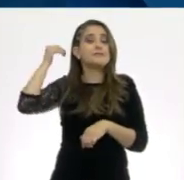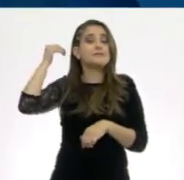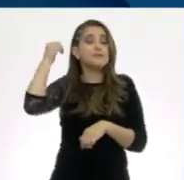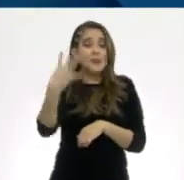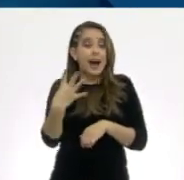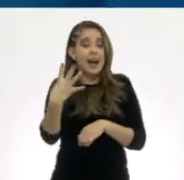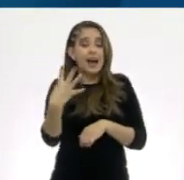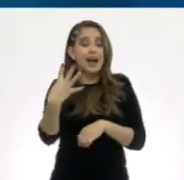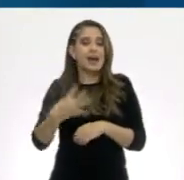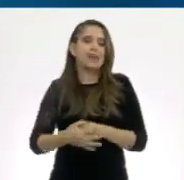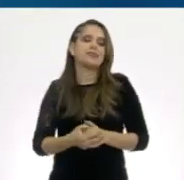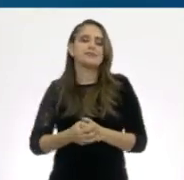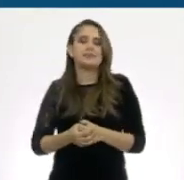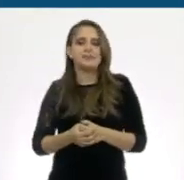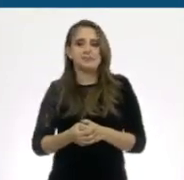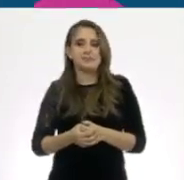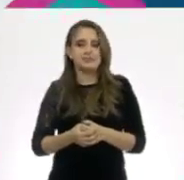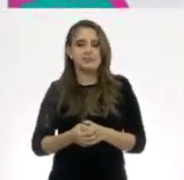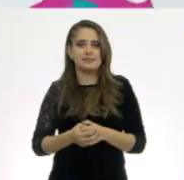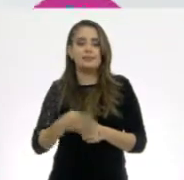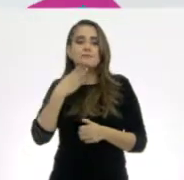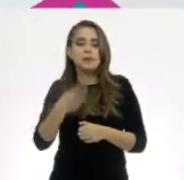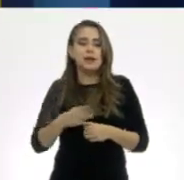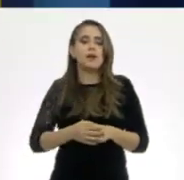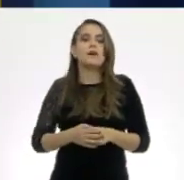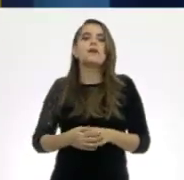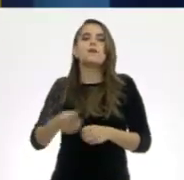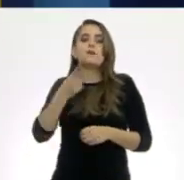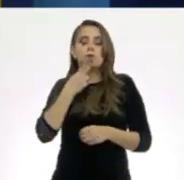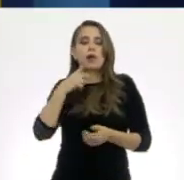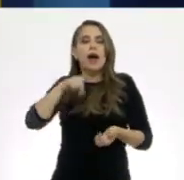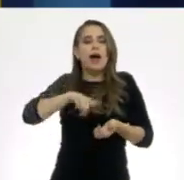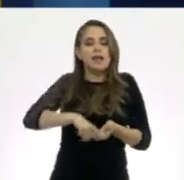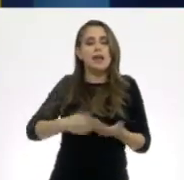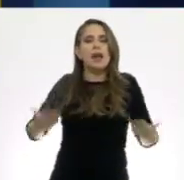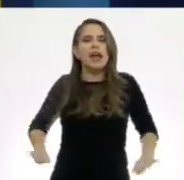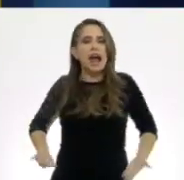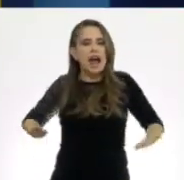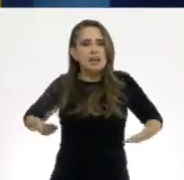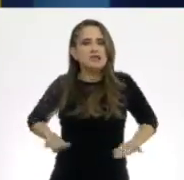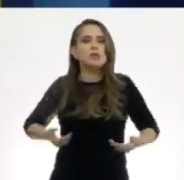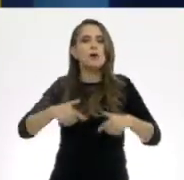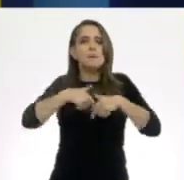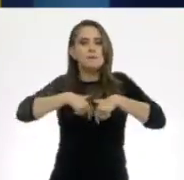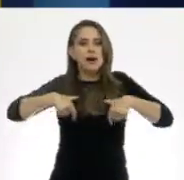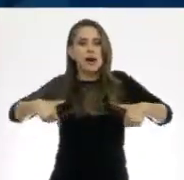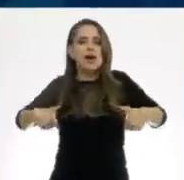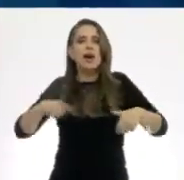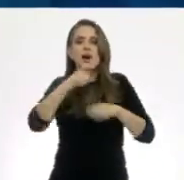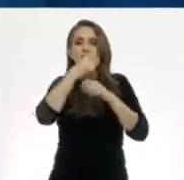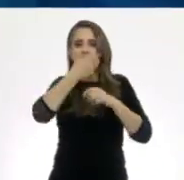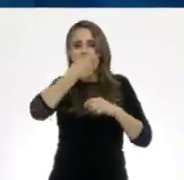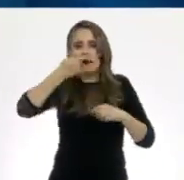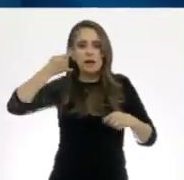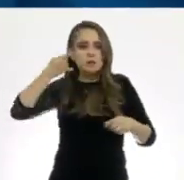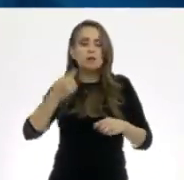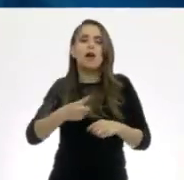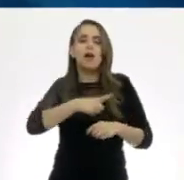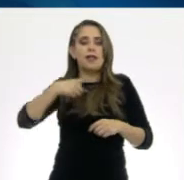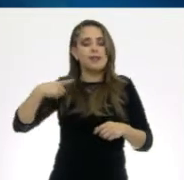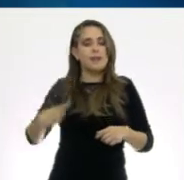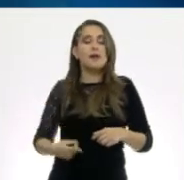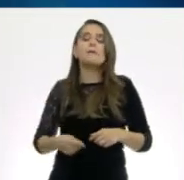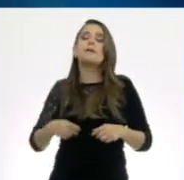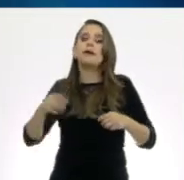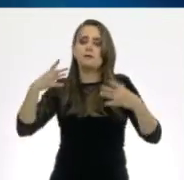cuatro! ¡Cuatro! ¡Ay, muy bien! Usar ropa interior cómoda. ¡Sí! Niñas y niños, debemos estar